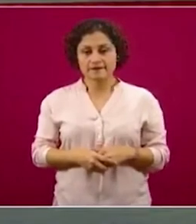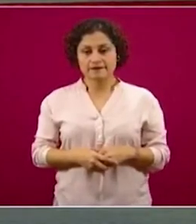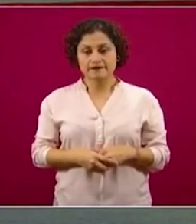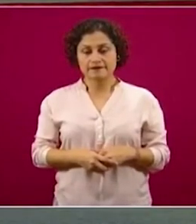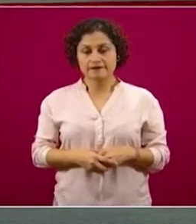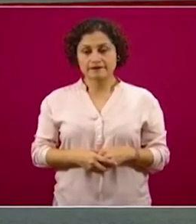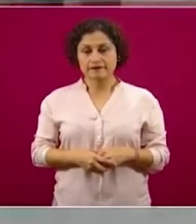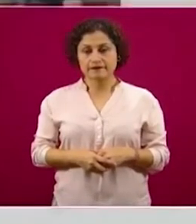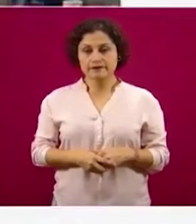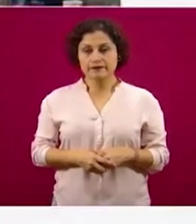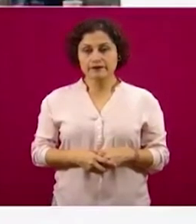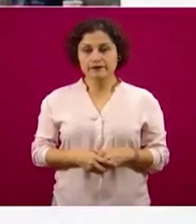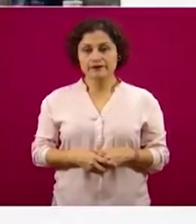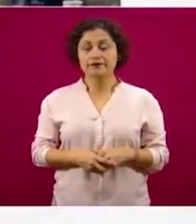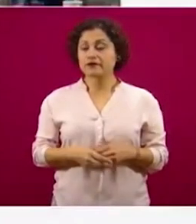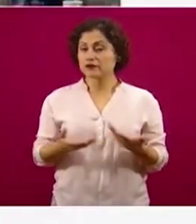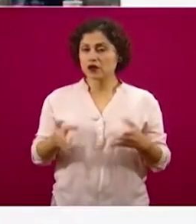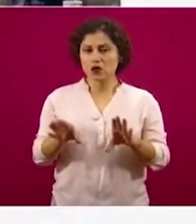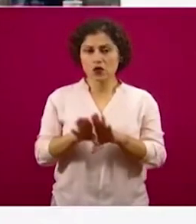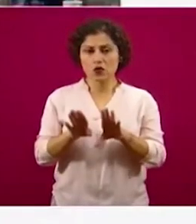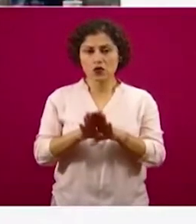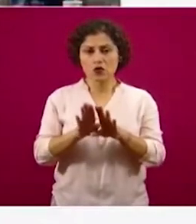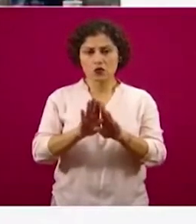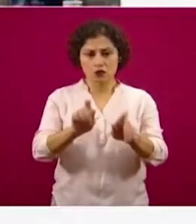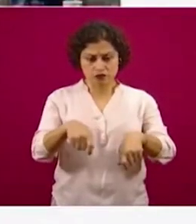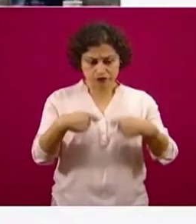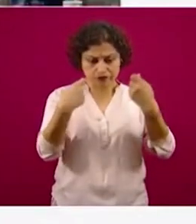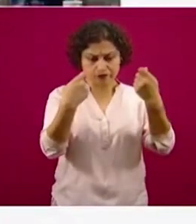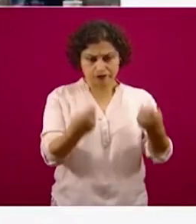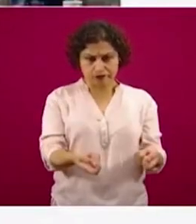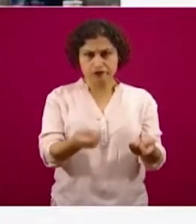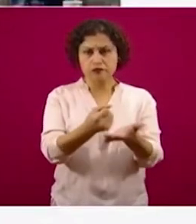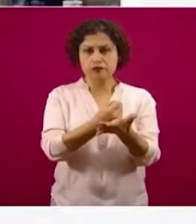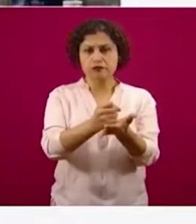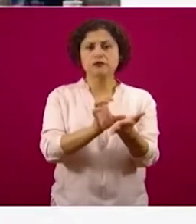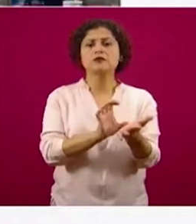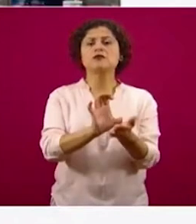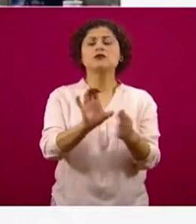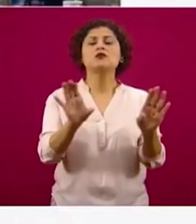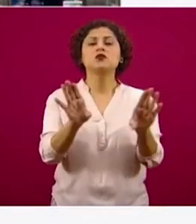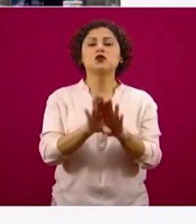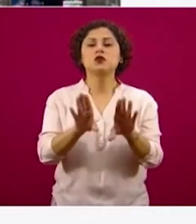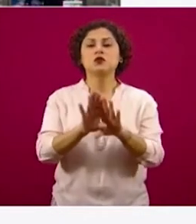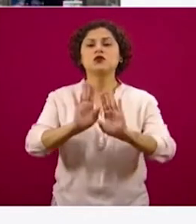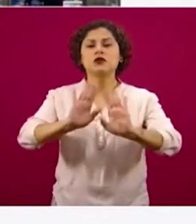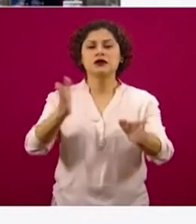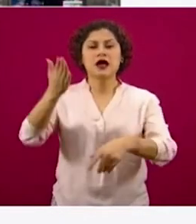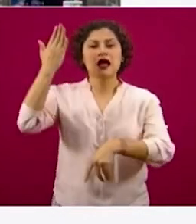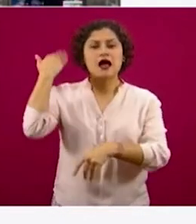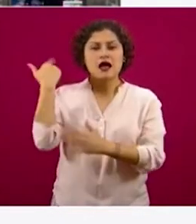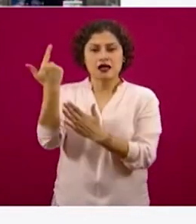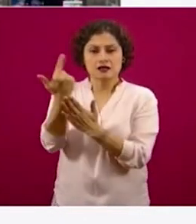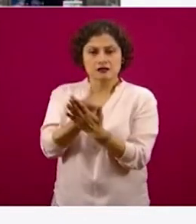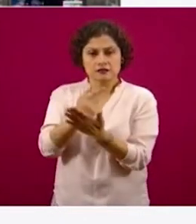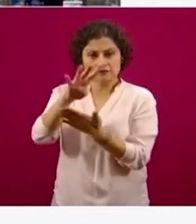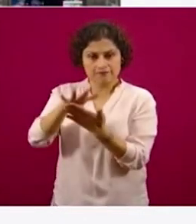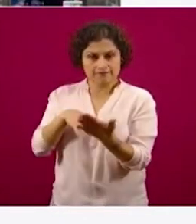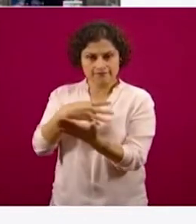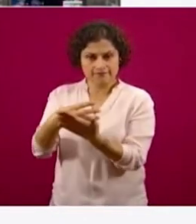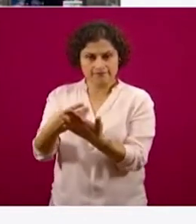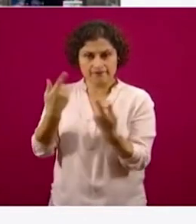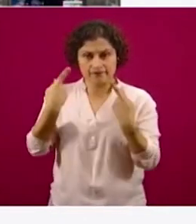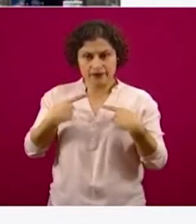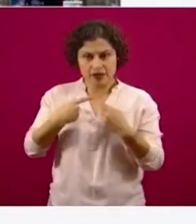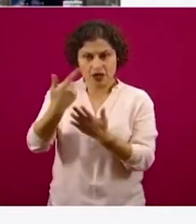La colocación de créditos. Ya veíamos nosotros que en esta base que hemos construido y que más adelante